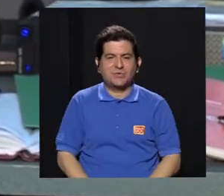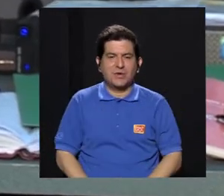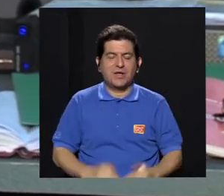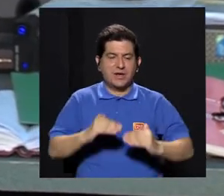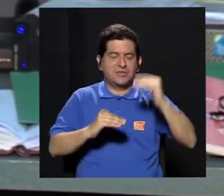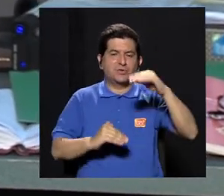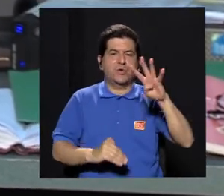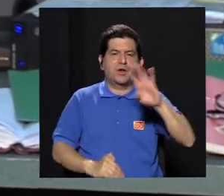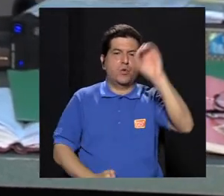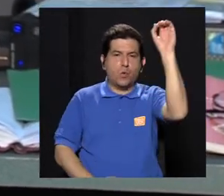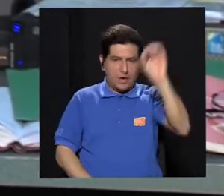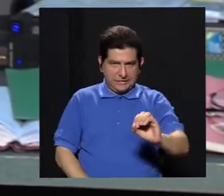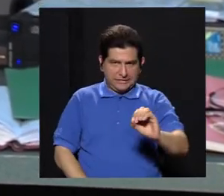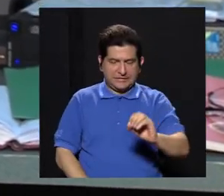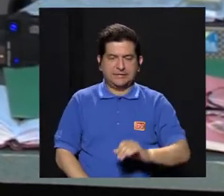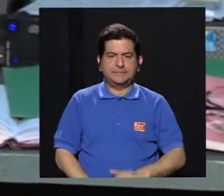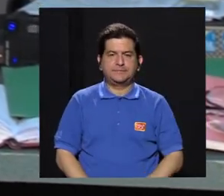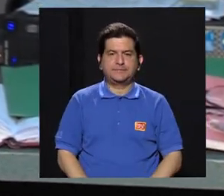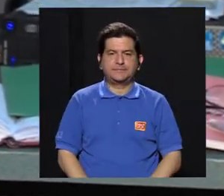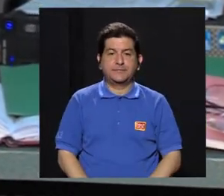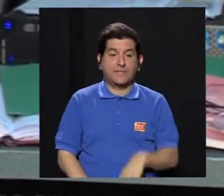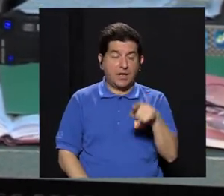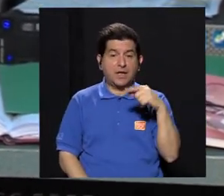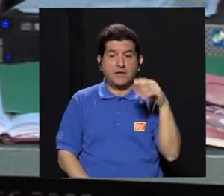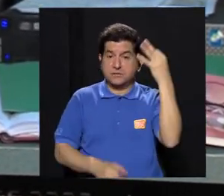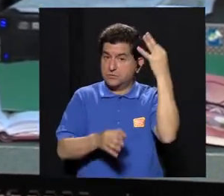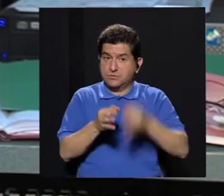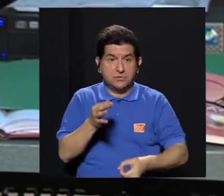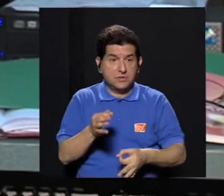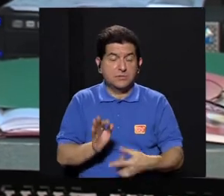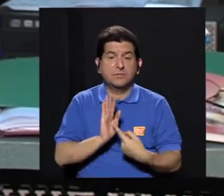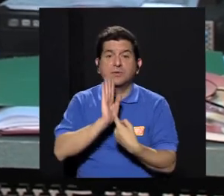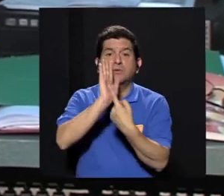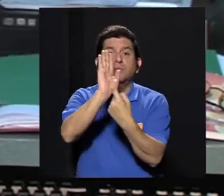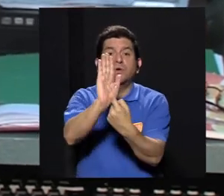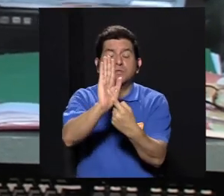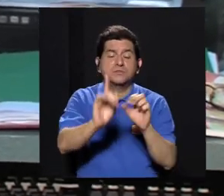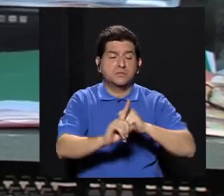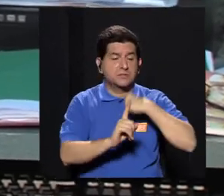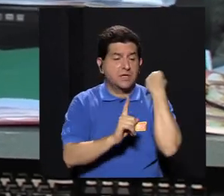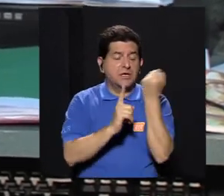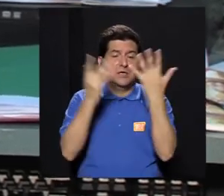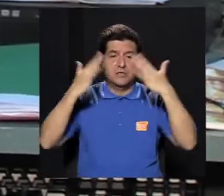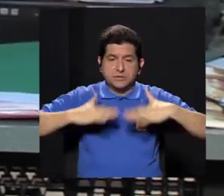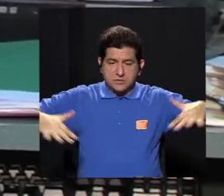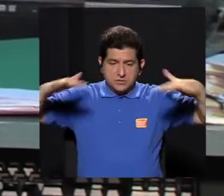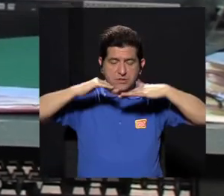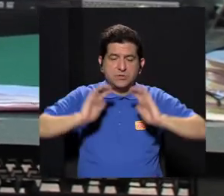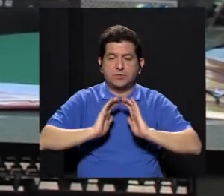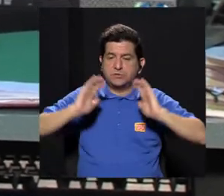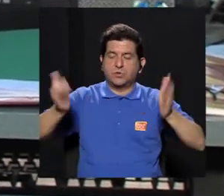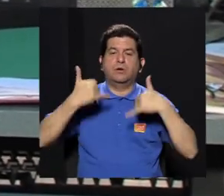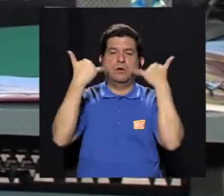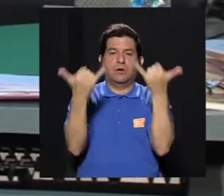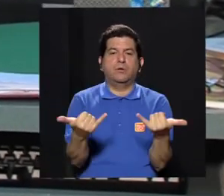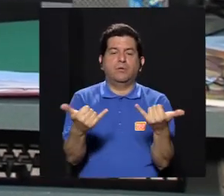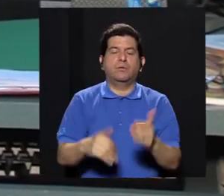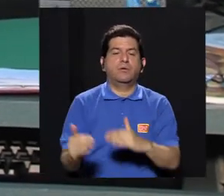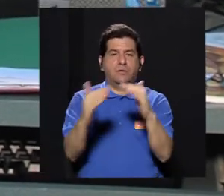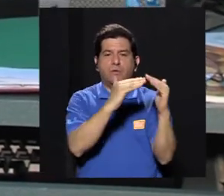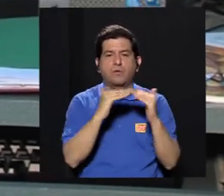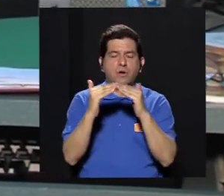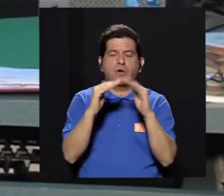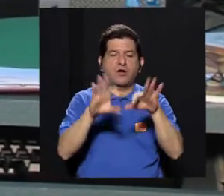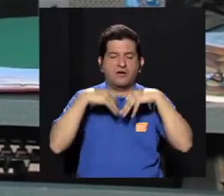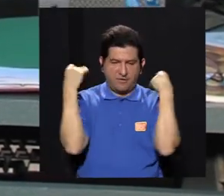escuelas donde hemos llegado hasta más de 40%. Esto es simplemente un reflejo de la situación ambiental en que los